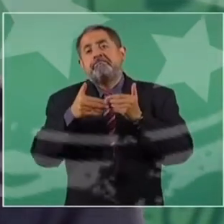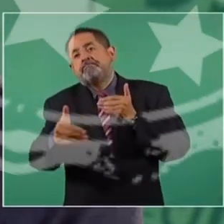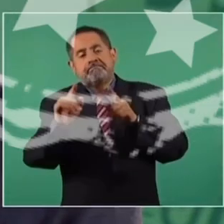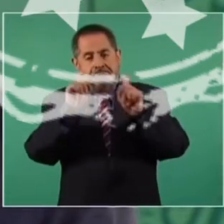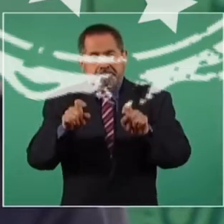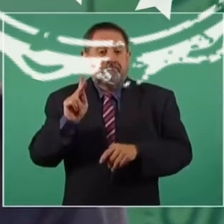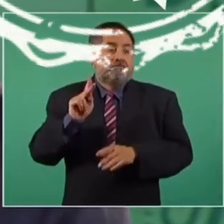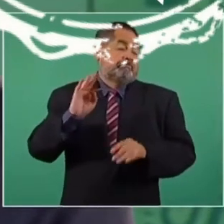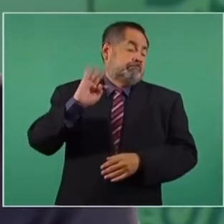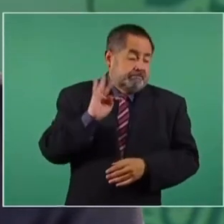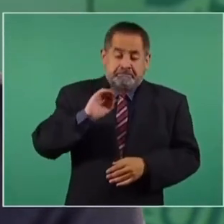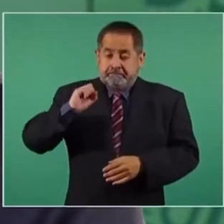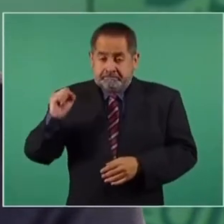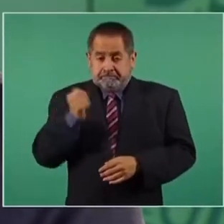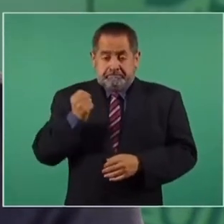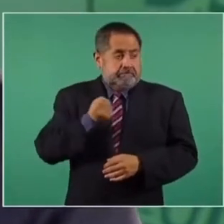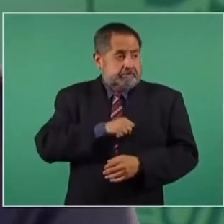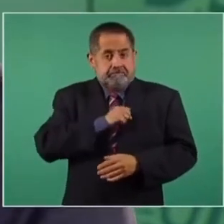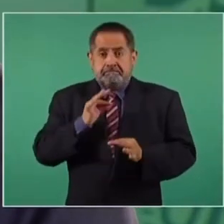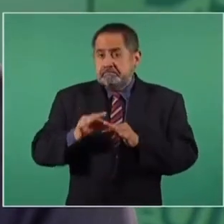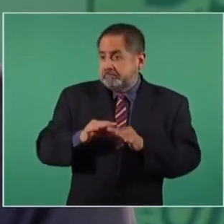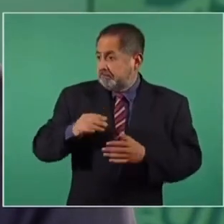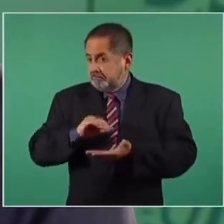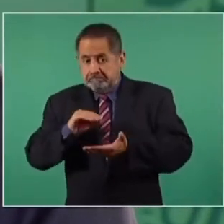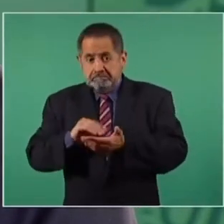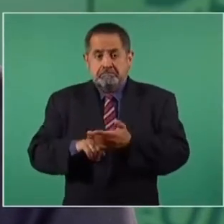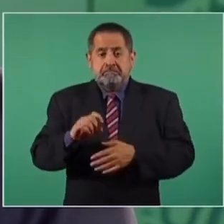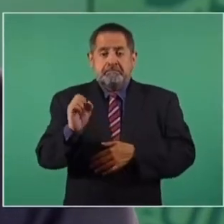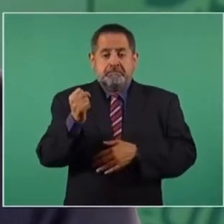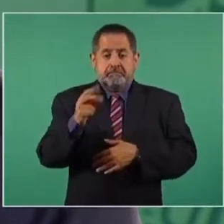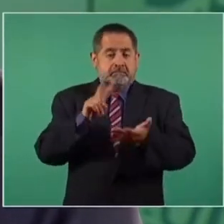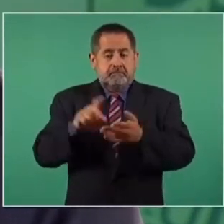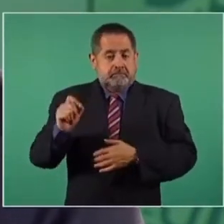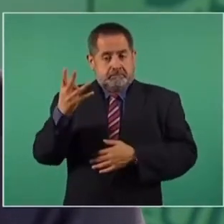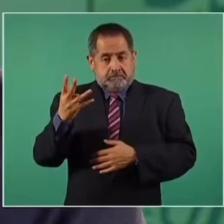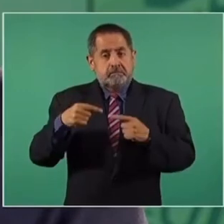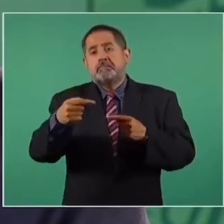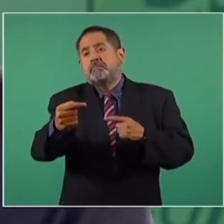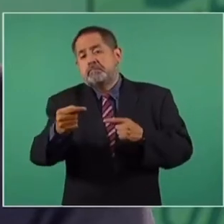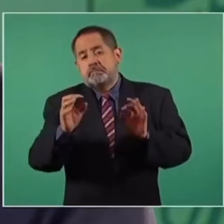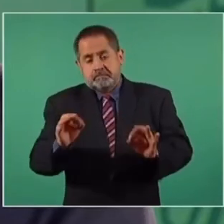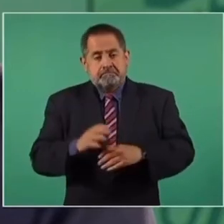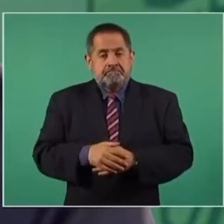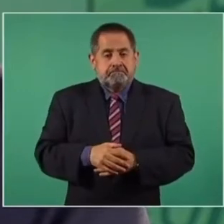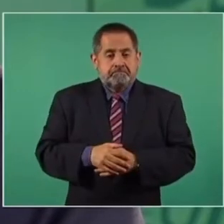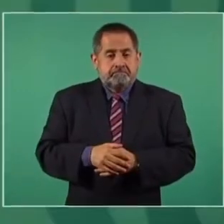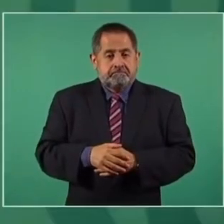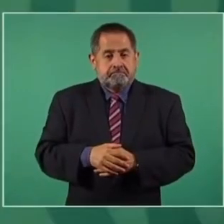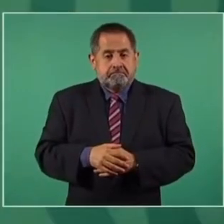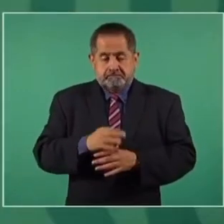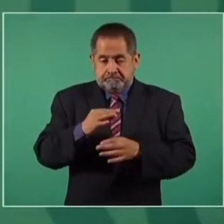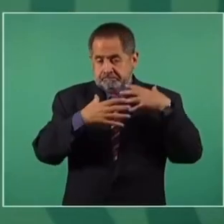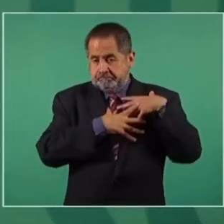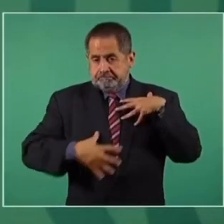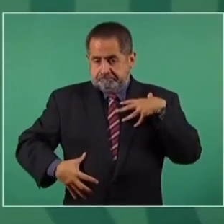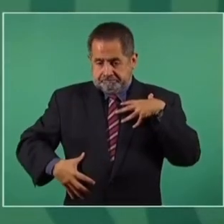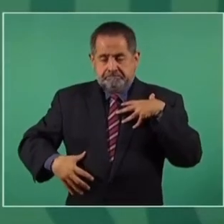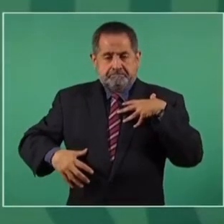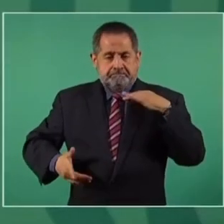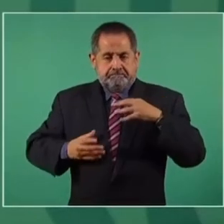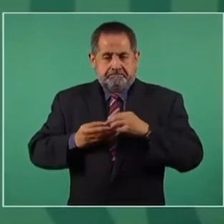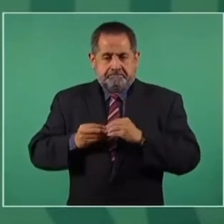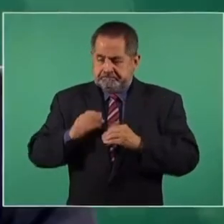Pero si tengo suerte y llego a septiembre del 24, que voy a entregar la banda presidencial,